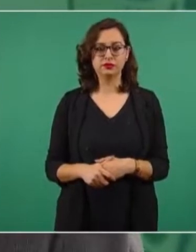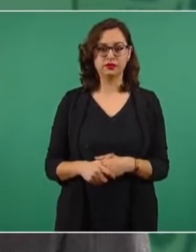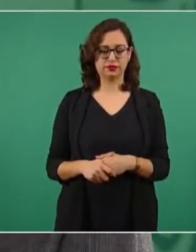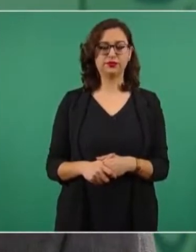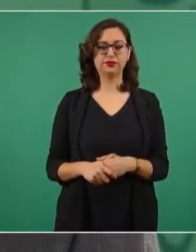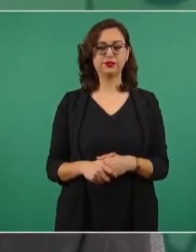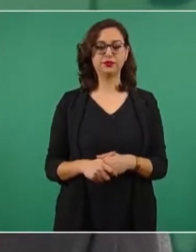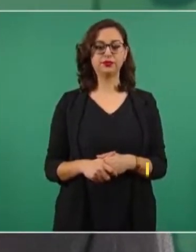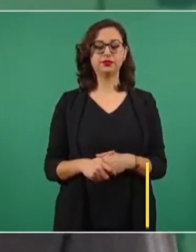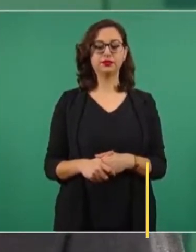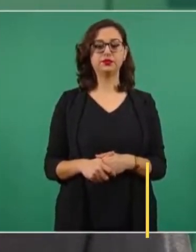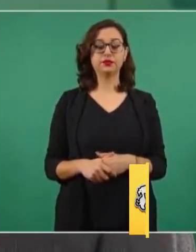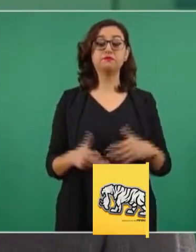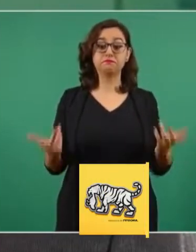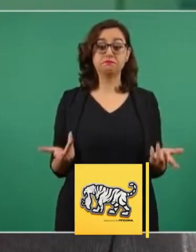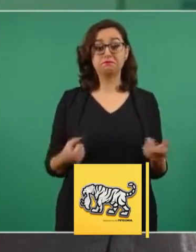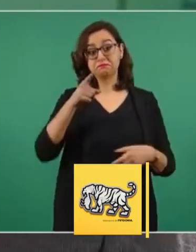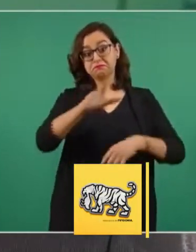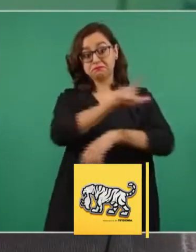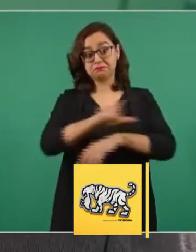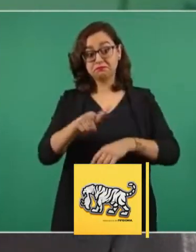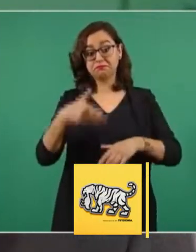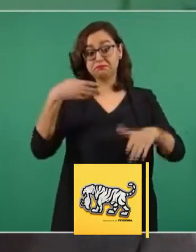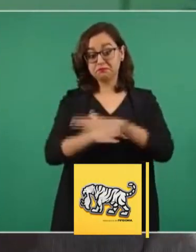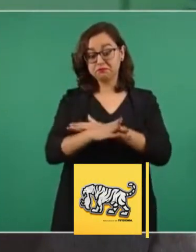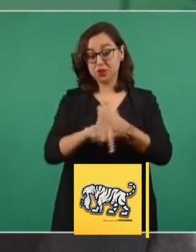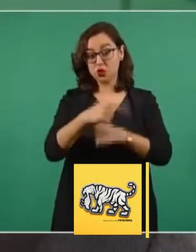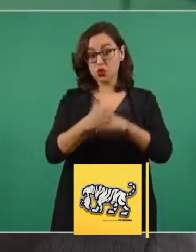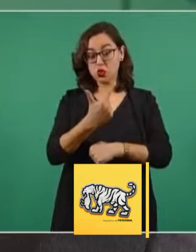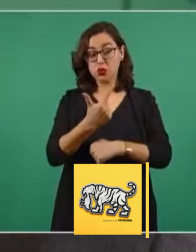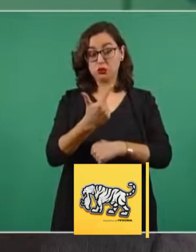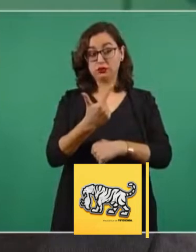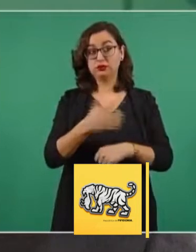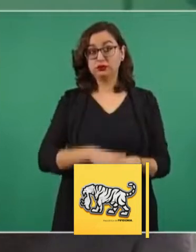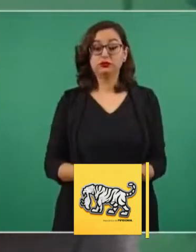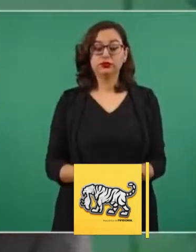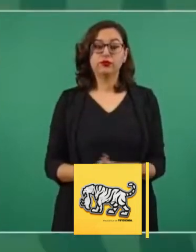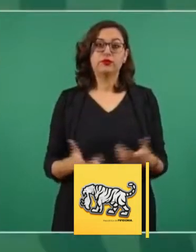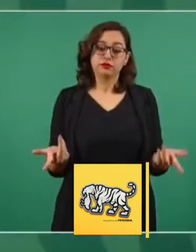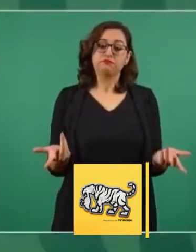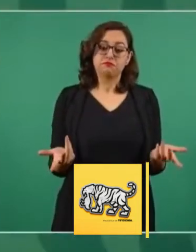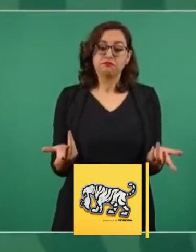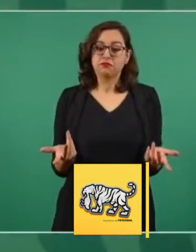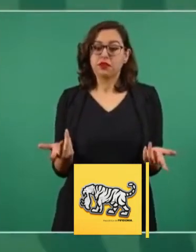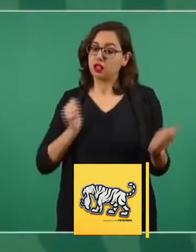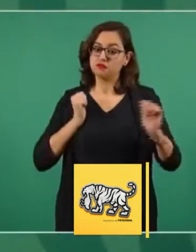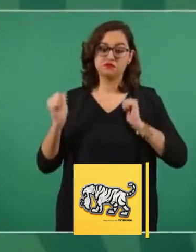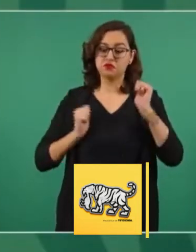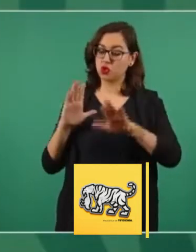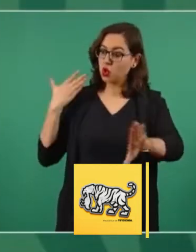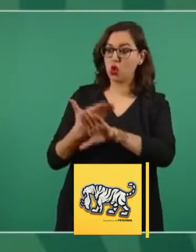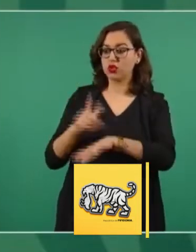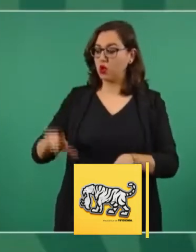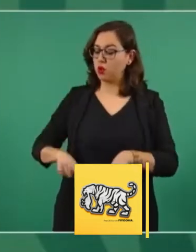esto del tren es para afectar a nuestro movimiento, la transformación.